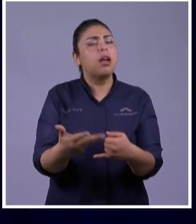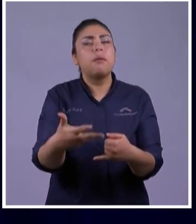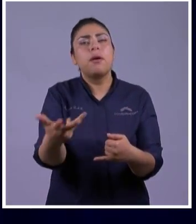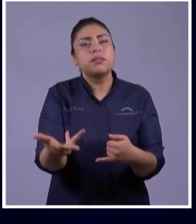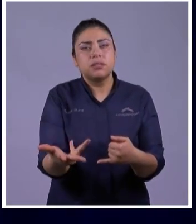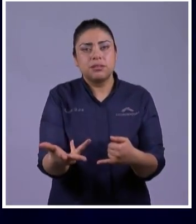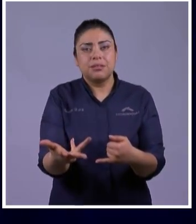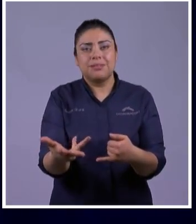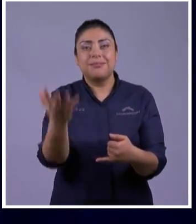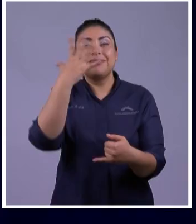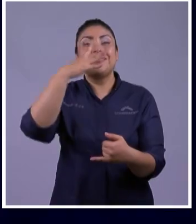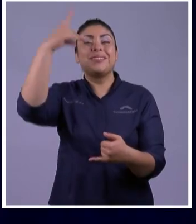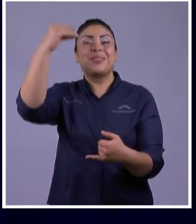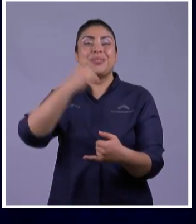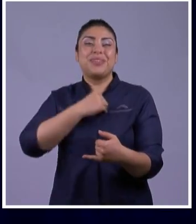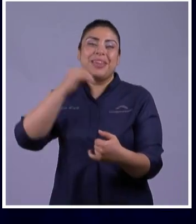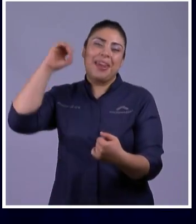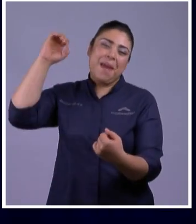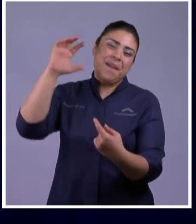Bendecirte